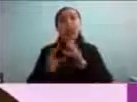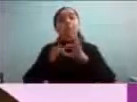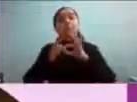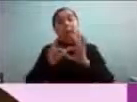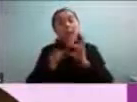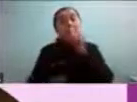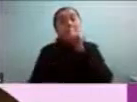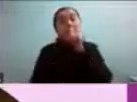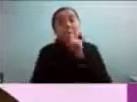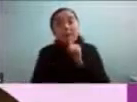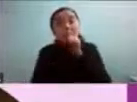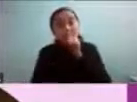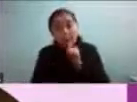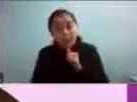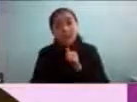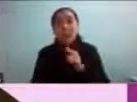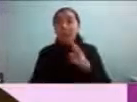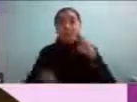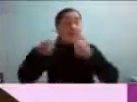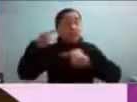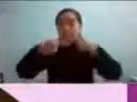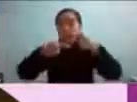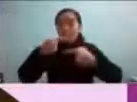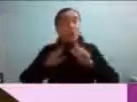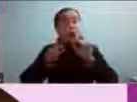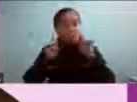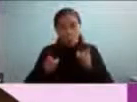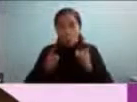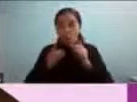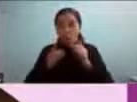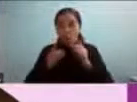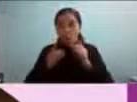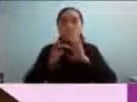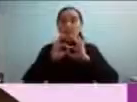pero de todas formas ahí estamos bueno muchas gracias